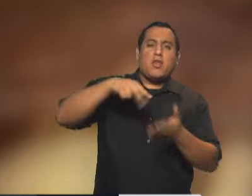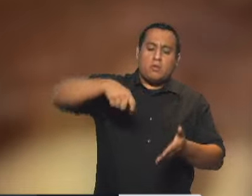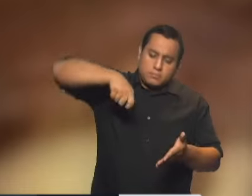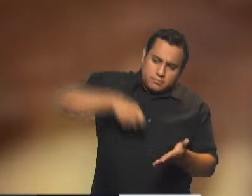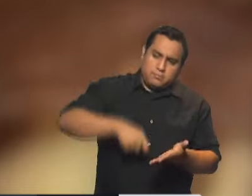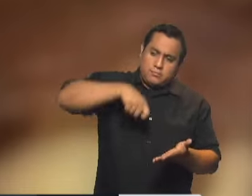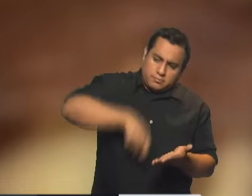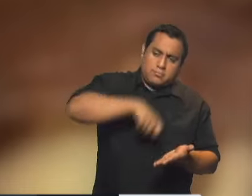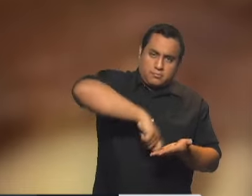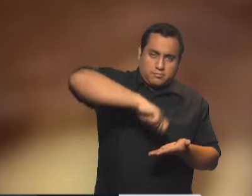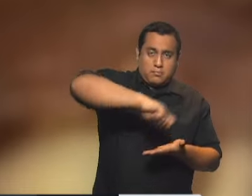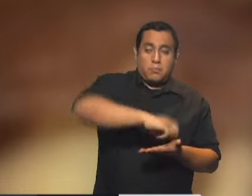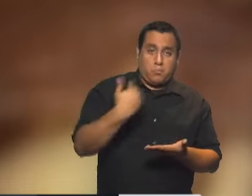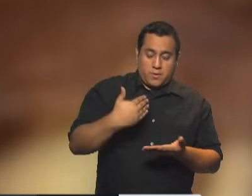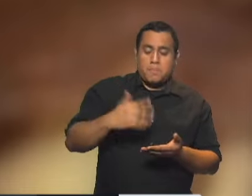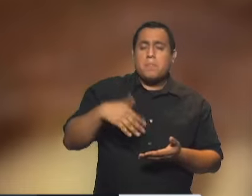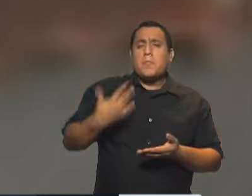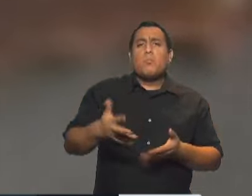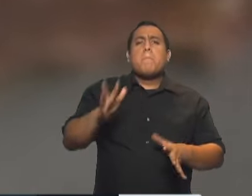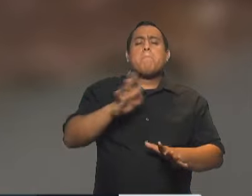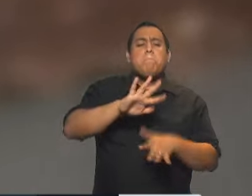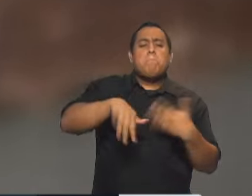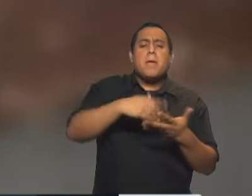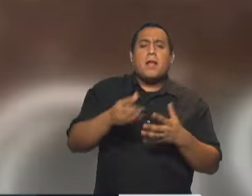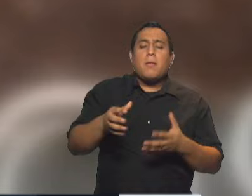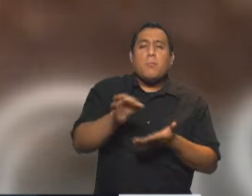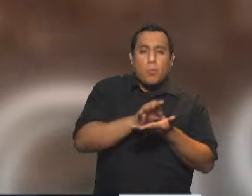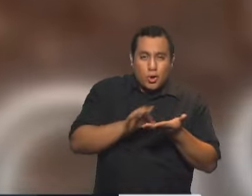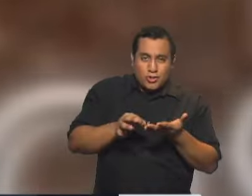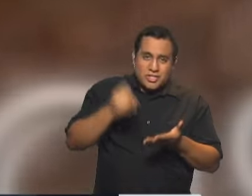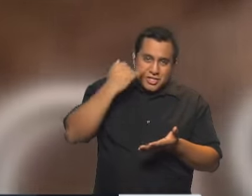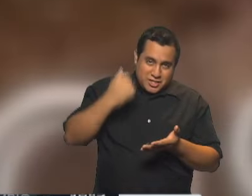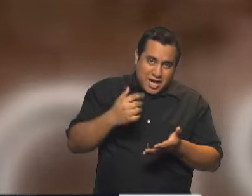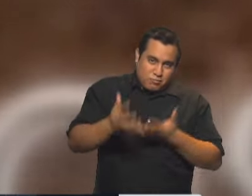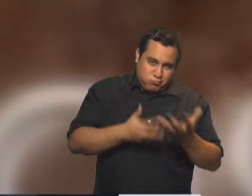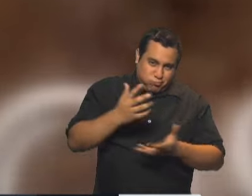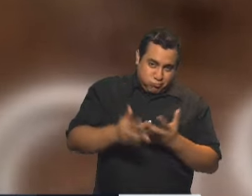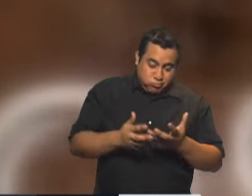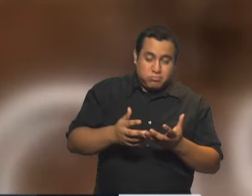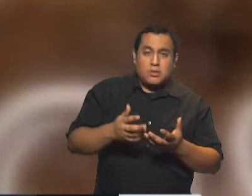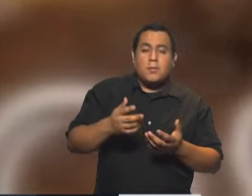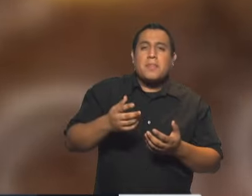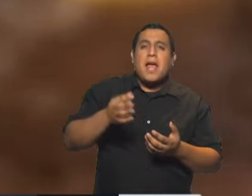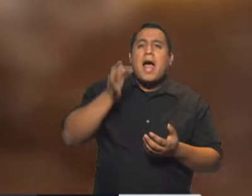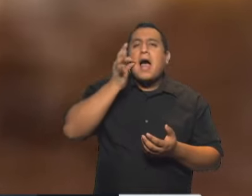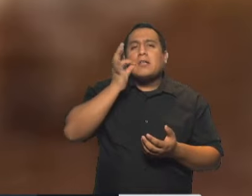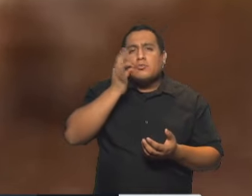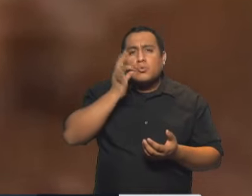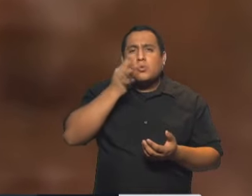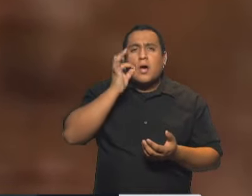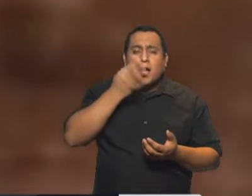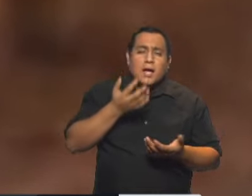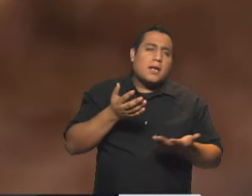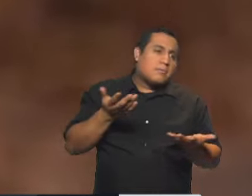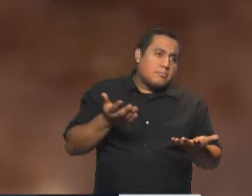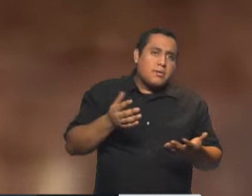Y para hacer esta preparación lo que vamos a hacer es mezclar estos porotos que ya están cocidos con un poco de azúcar, pueden ser dátiles,